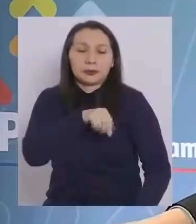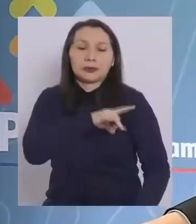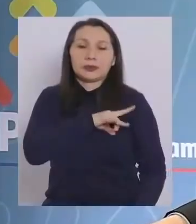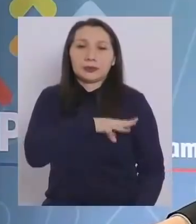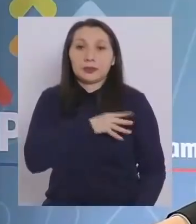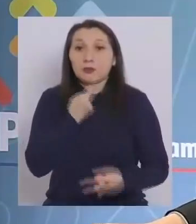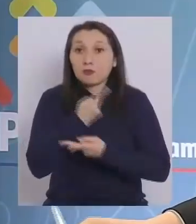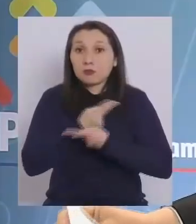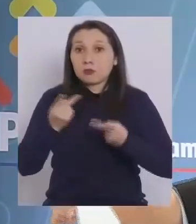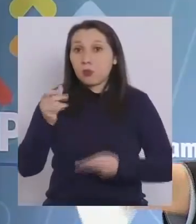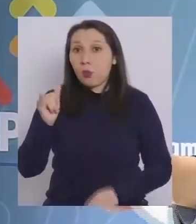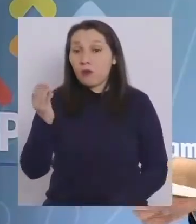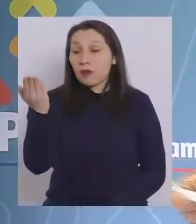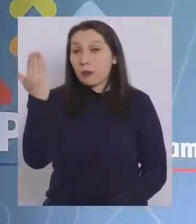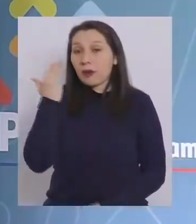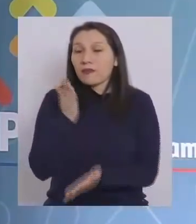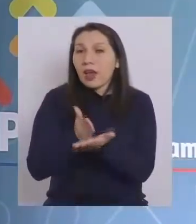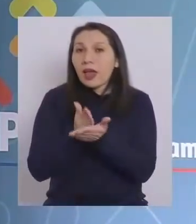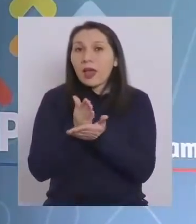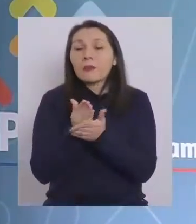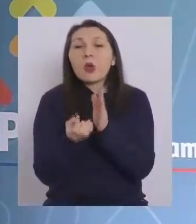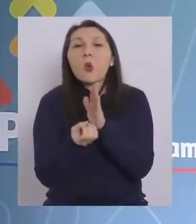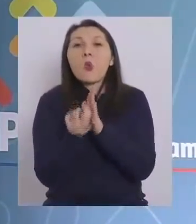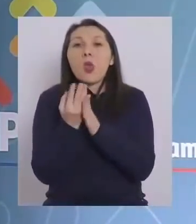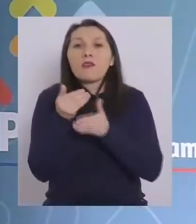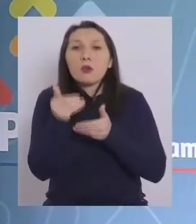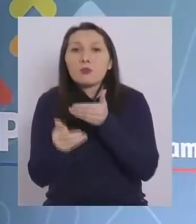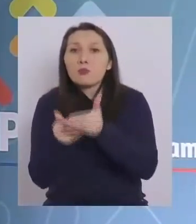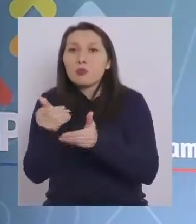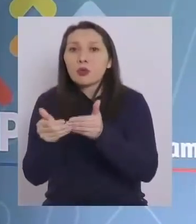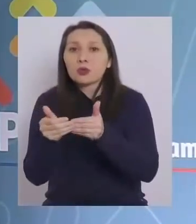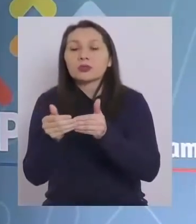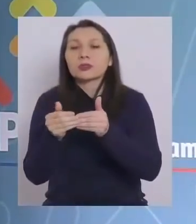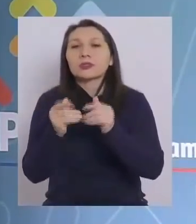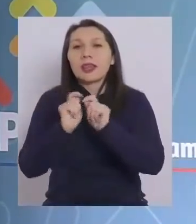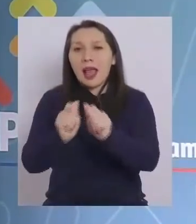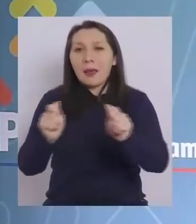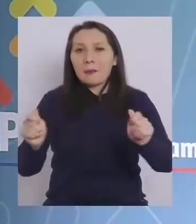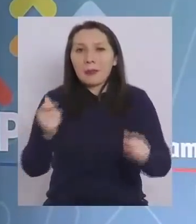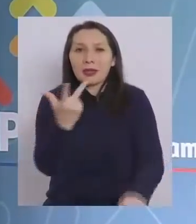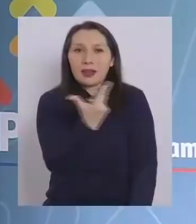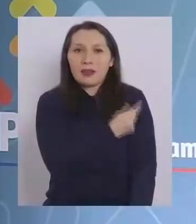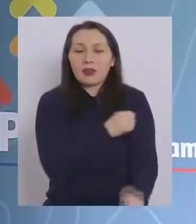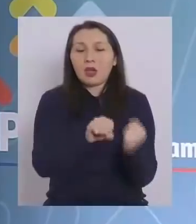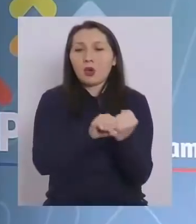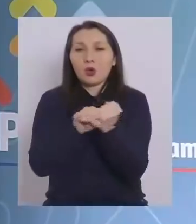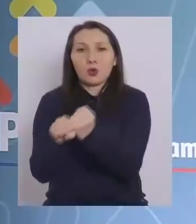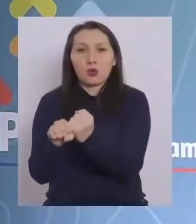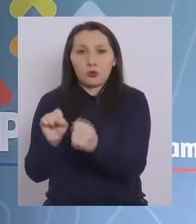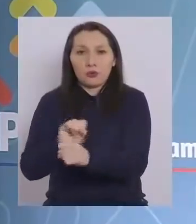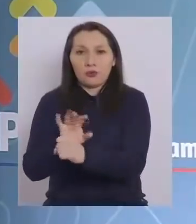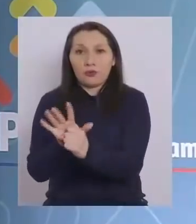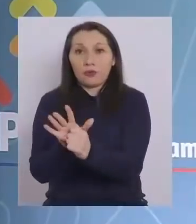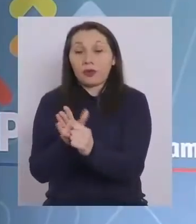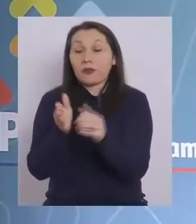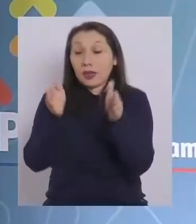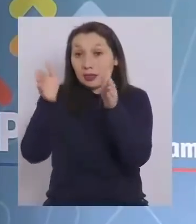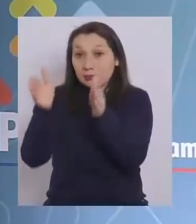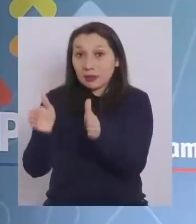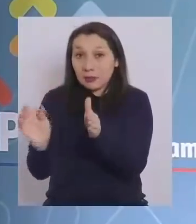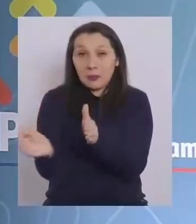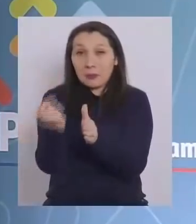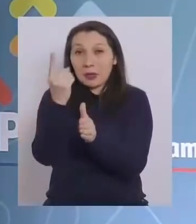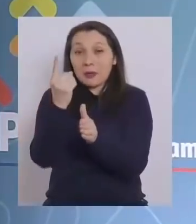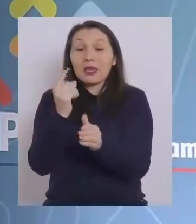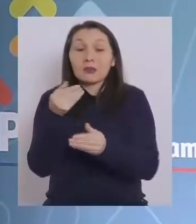anunciamos el jueves pasado, comenzaremos con este nuevo proceso dentro de la campaña de vacunación contra el COVID, en donde, en esta etapa inicial,